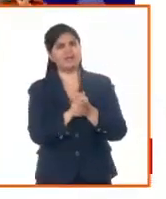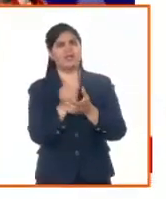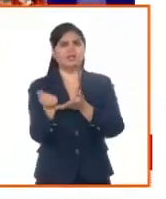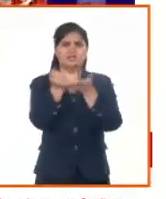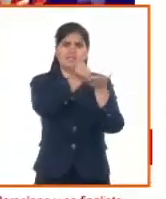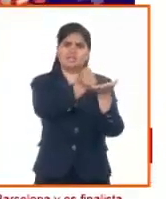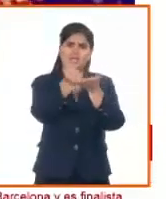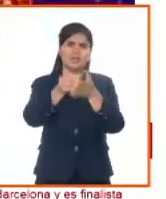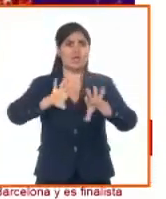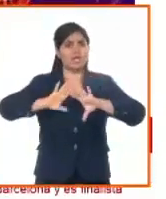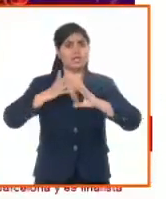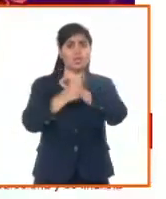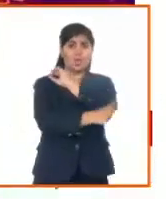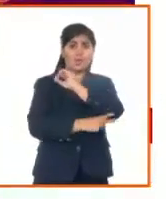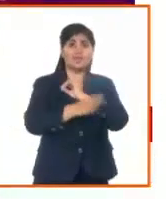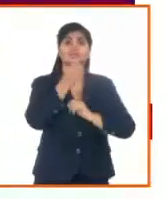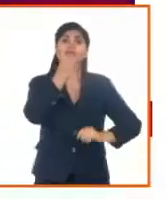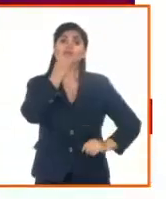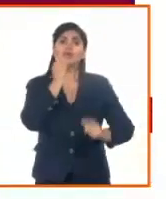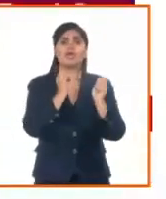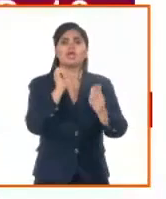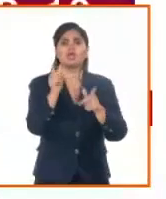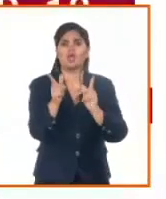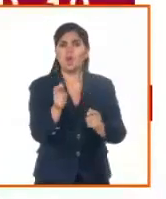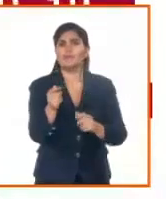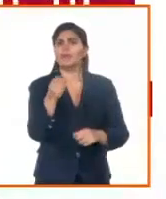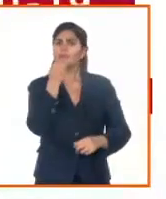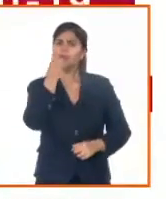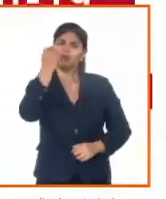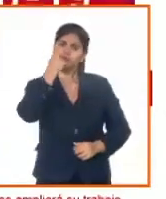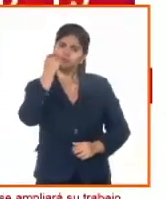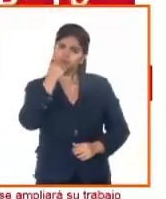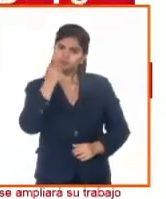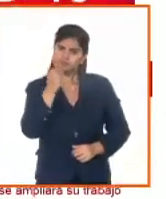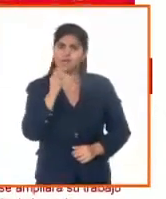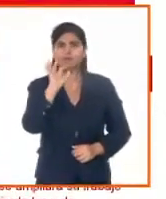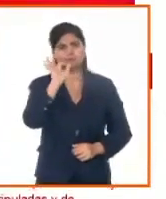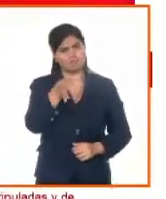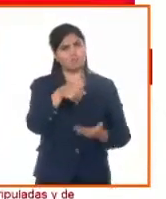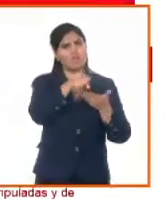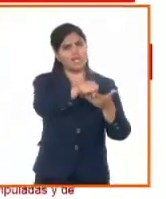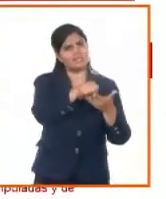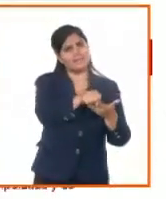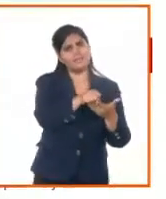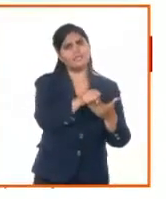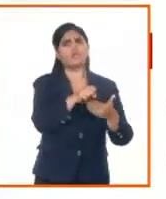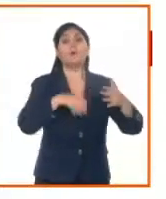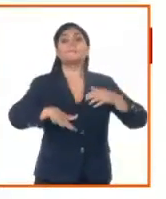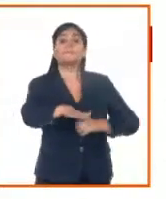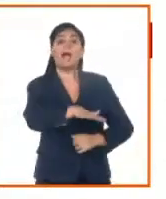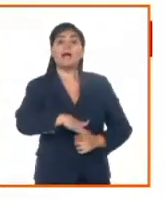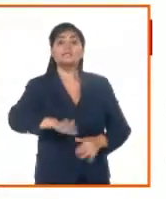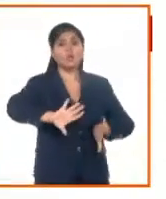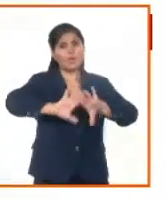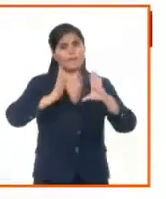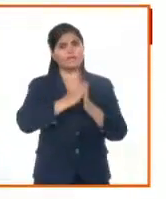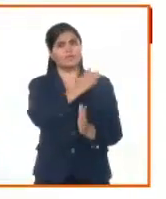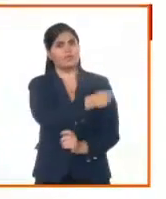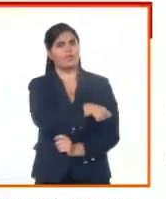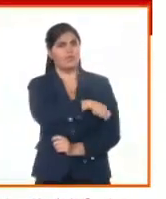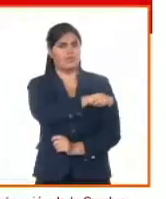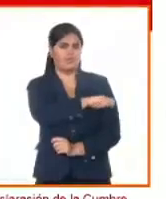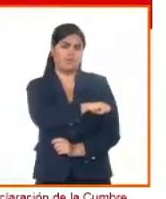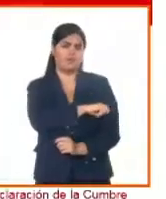económico a productos, alimentos básicos, bienes intermedios y servicios, conscientes de los acuerdos comerciales vigentes que cada país